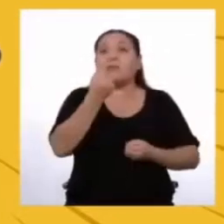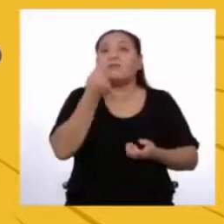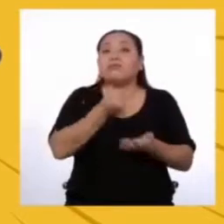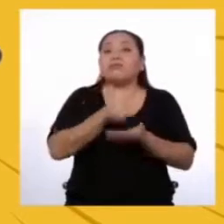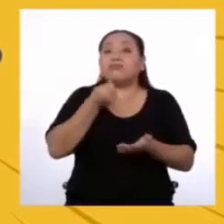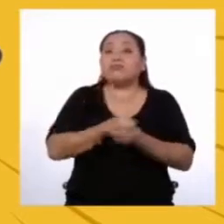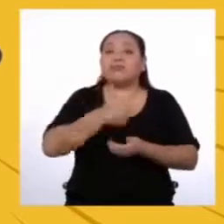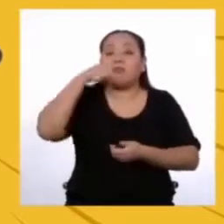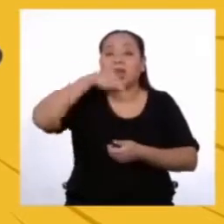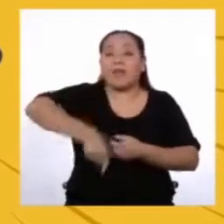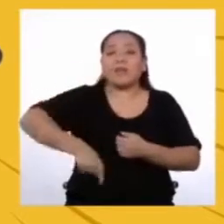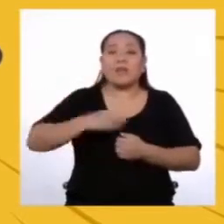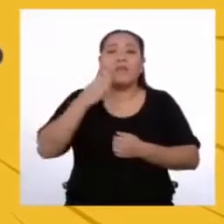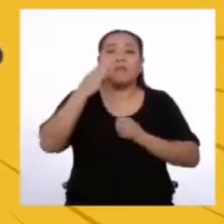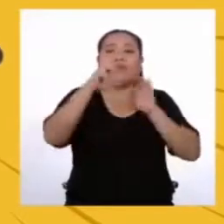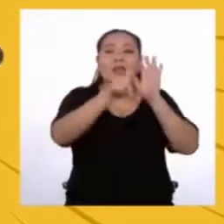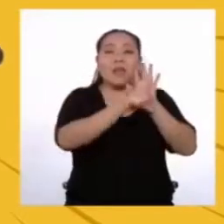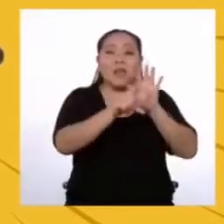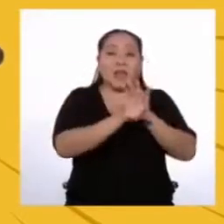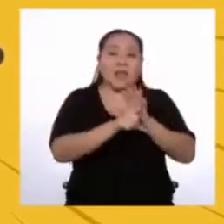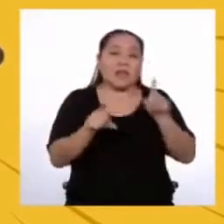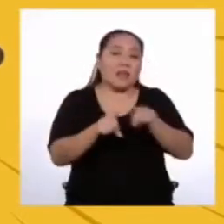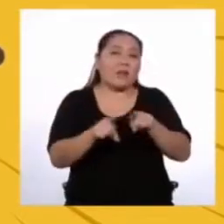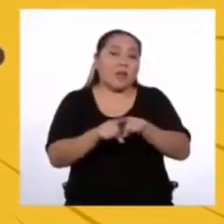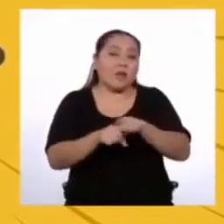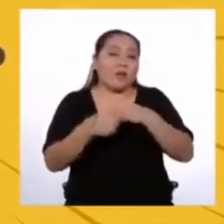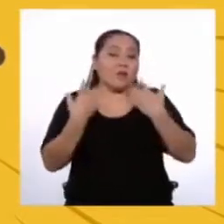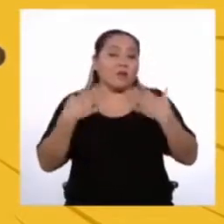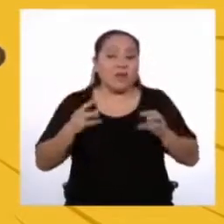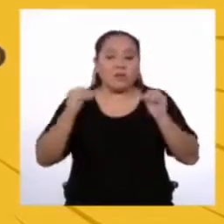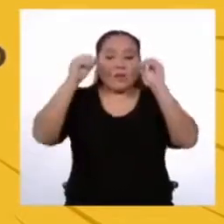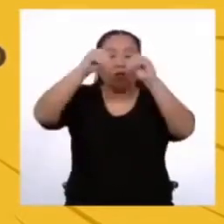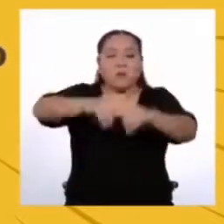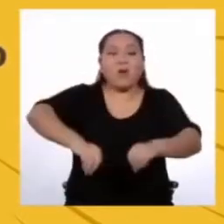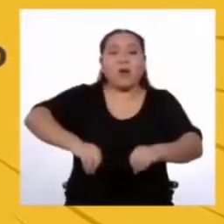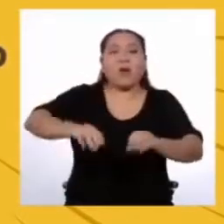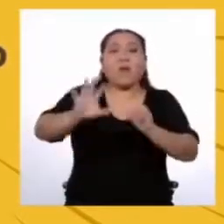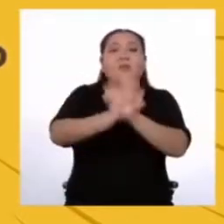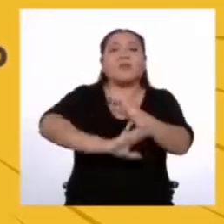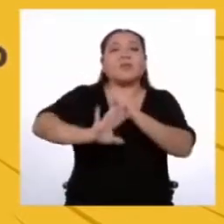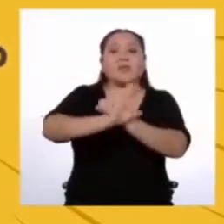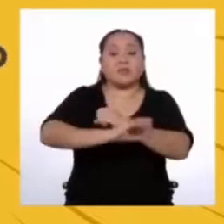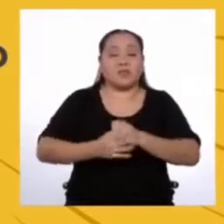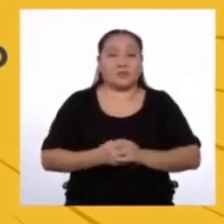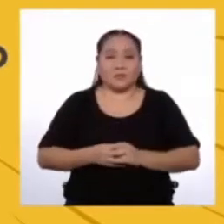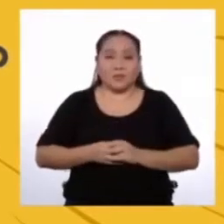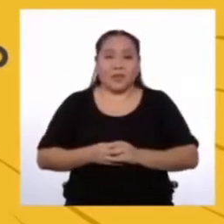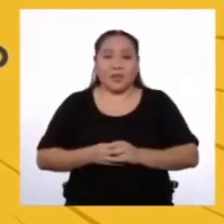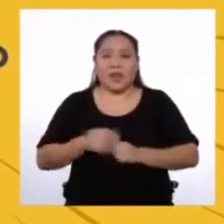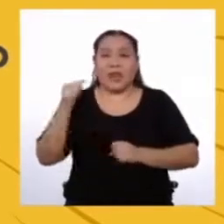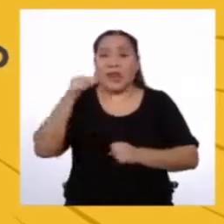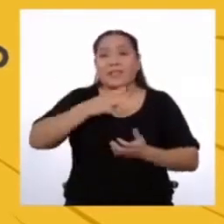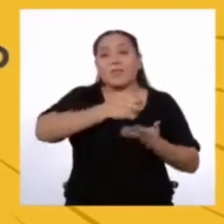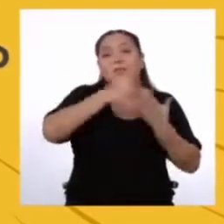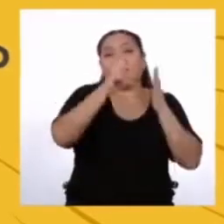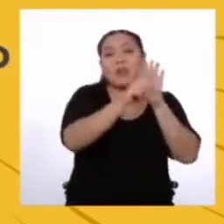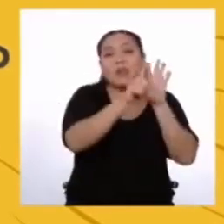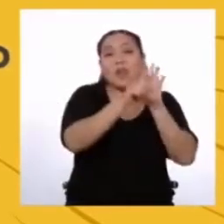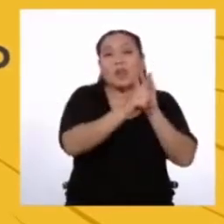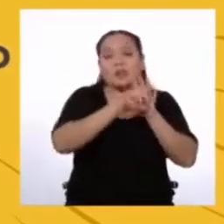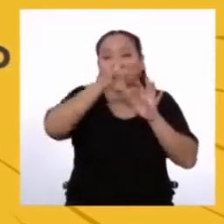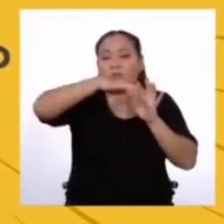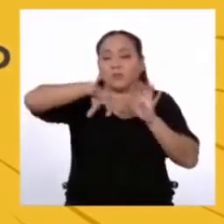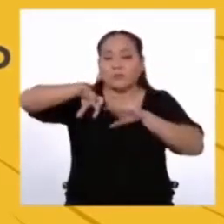futura ley Incluido cuando corresponda a su efecto en el medio ambiente Además, este proyecto de ley estará